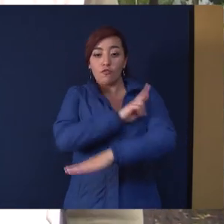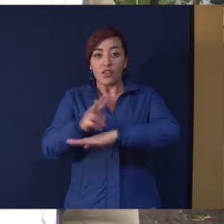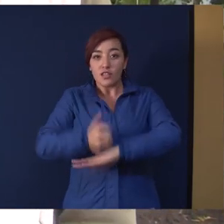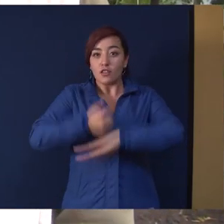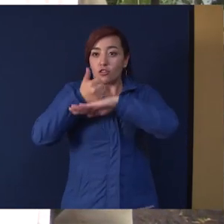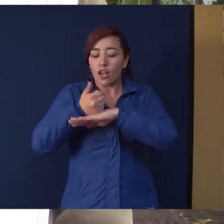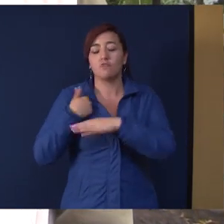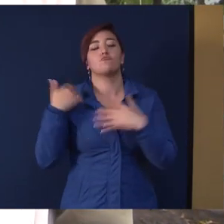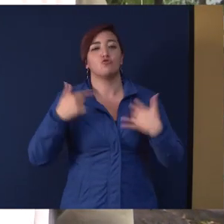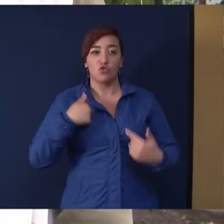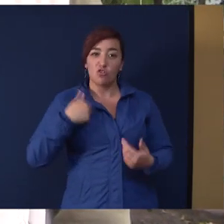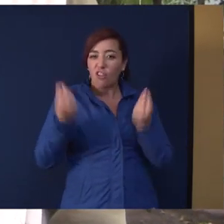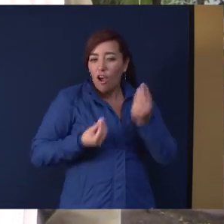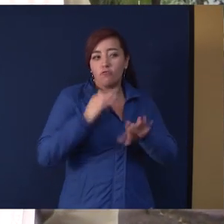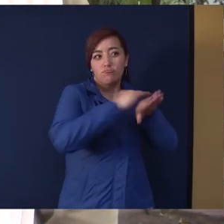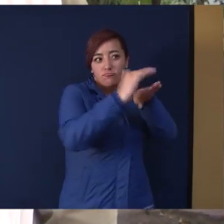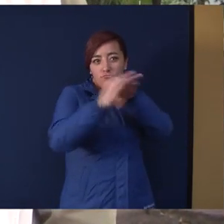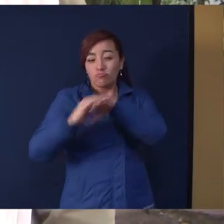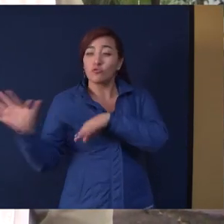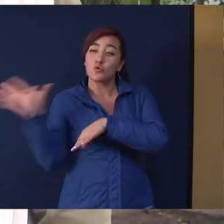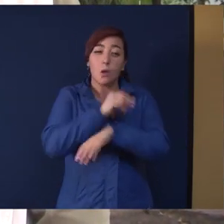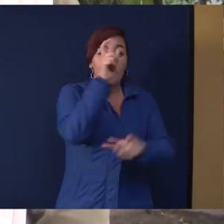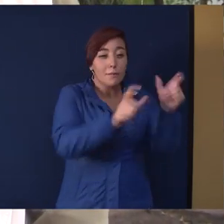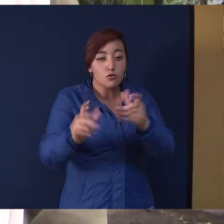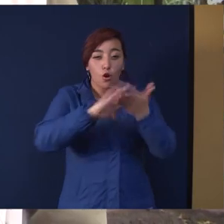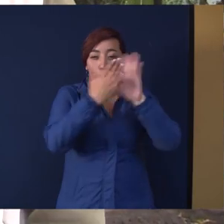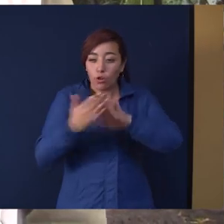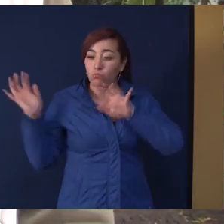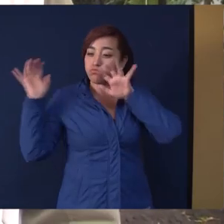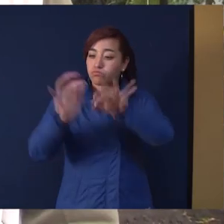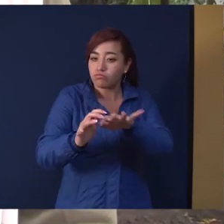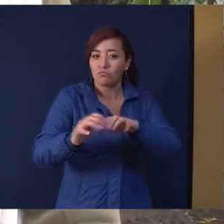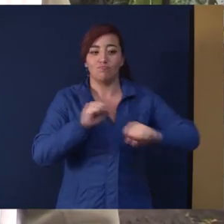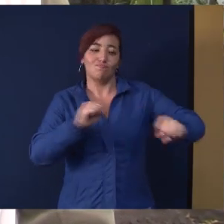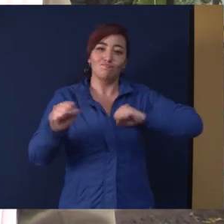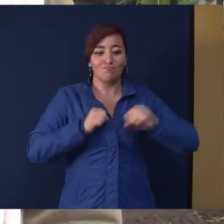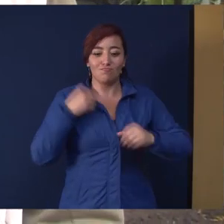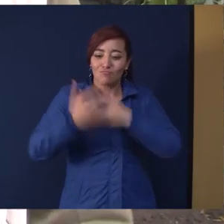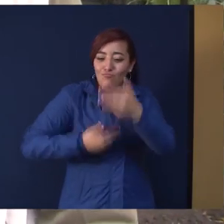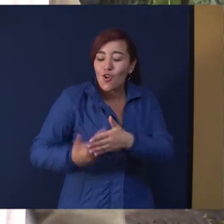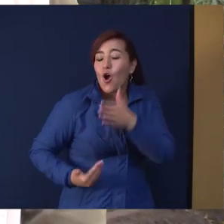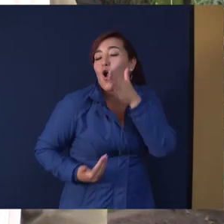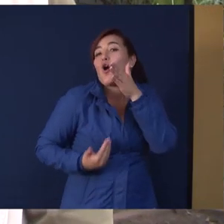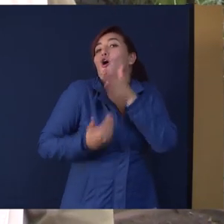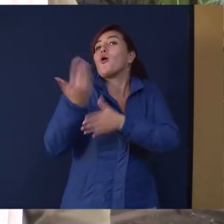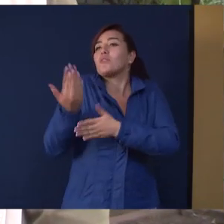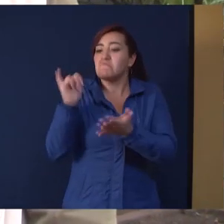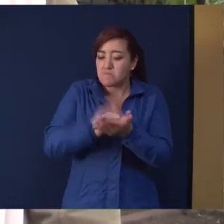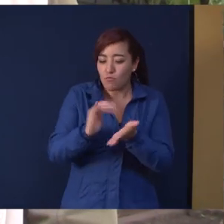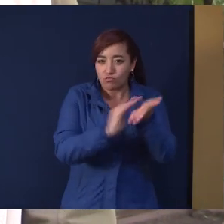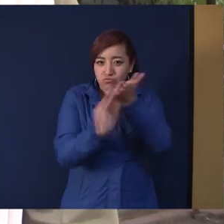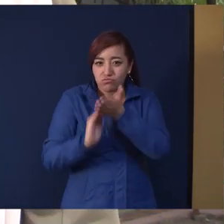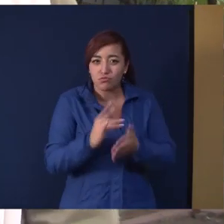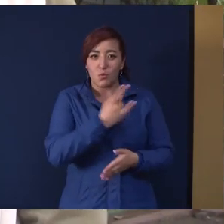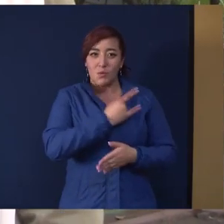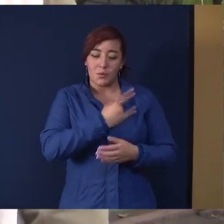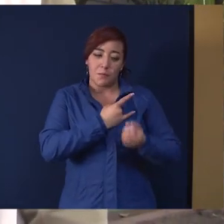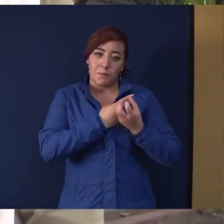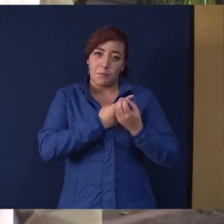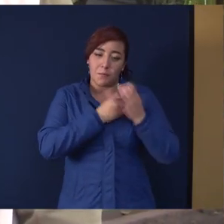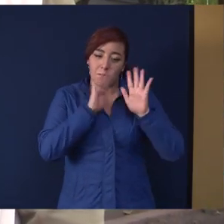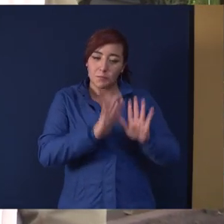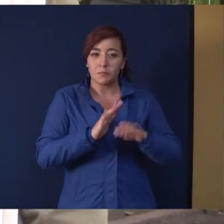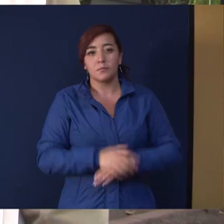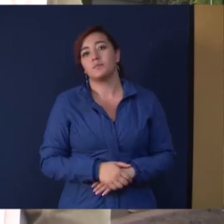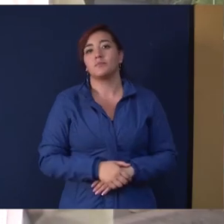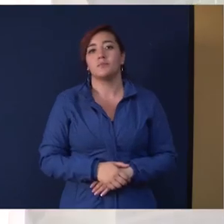Universitaria los estoy invitando a todos los miembros de la comunidad a ser sujetos activos en este proceso que iniciamos de reconstrucción de la